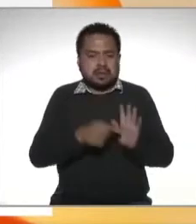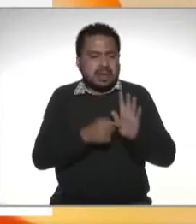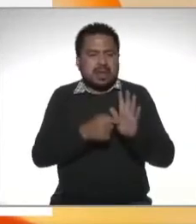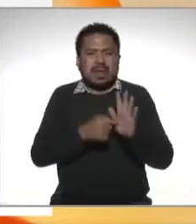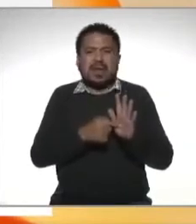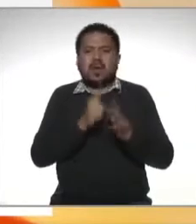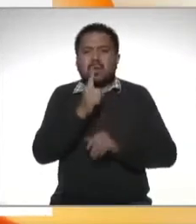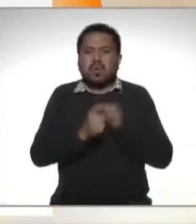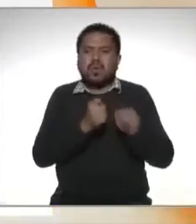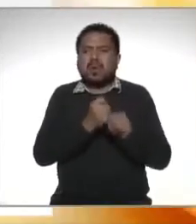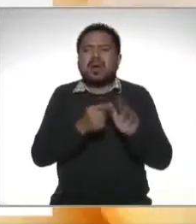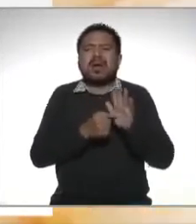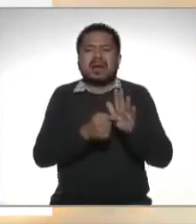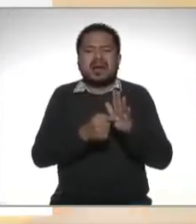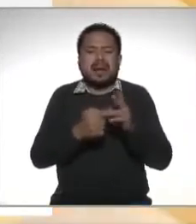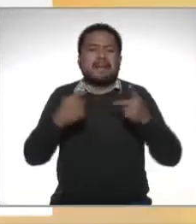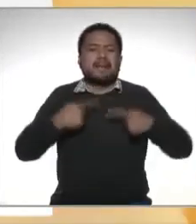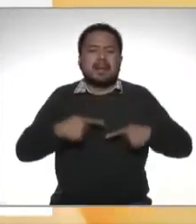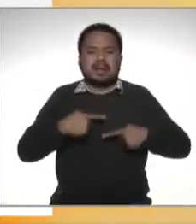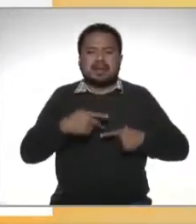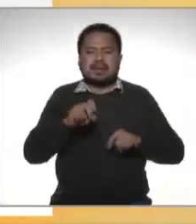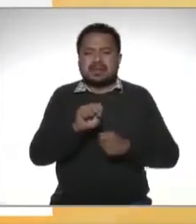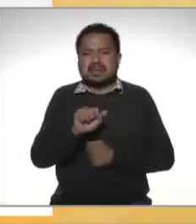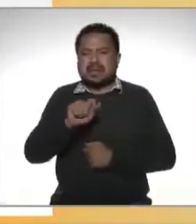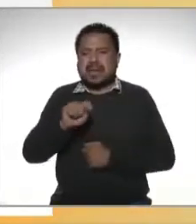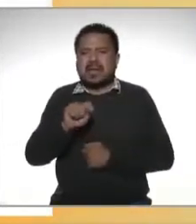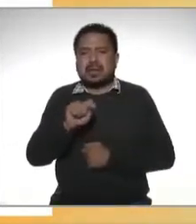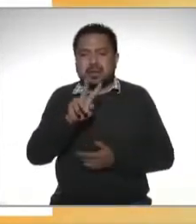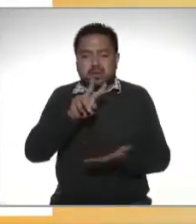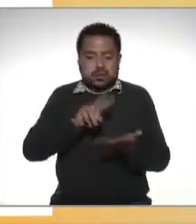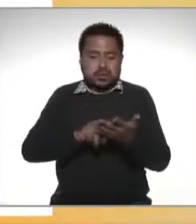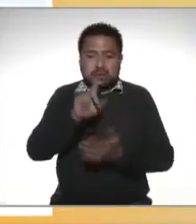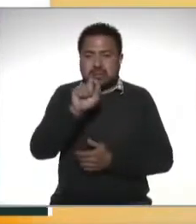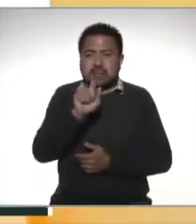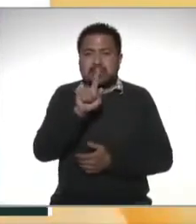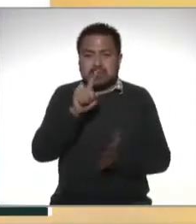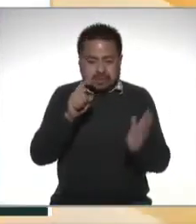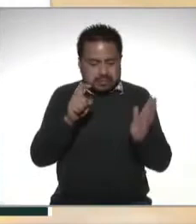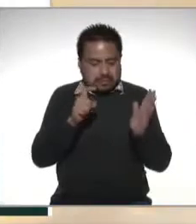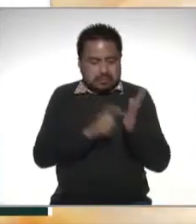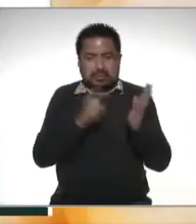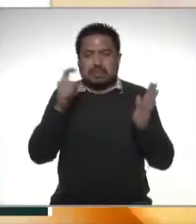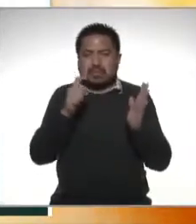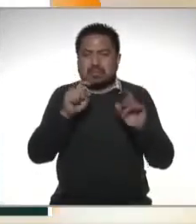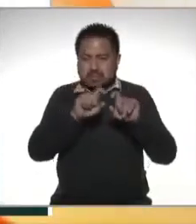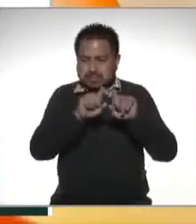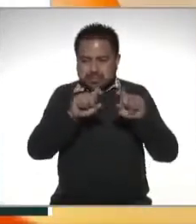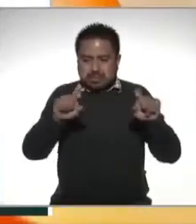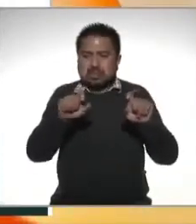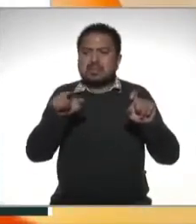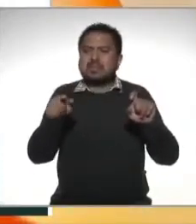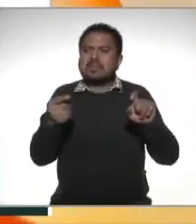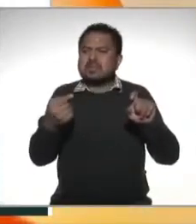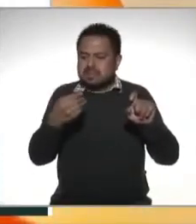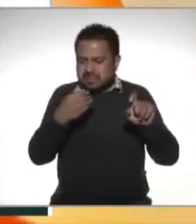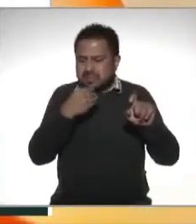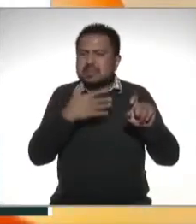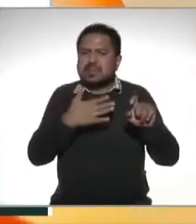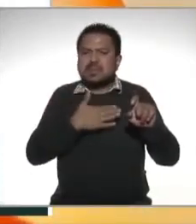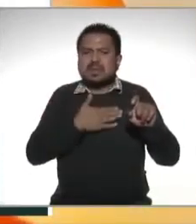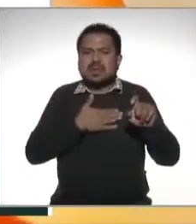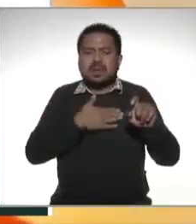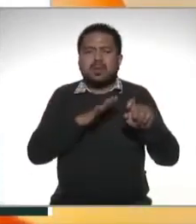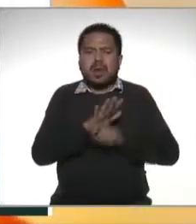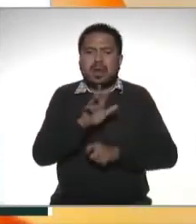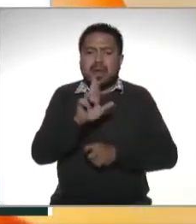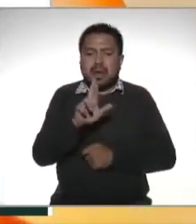declaración anual de personas físicas 2020 le vamos a dar clic y nos va a pedir el RFC